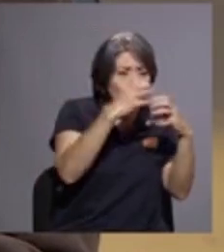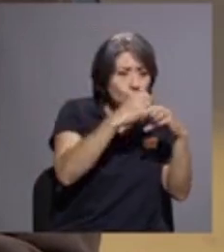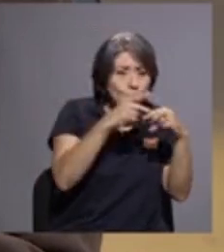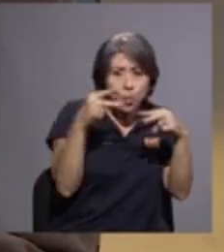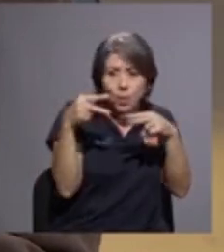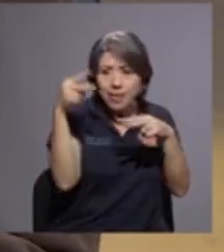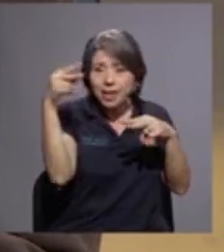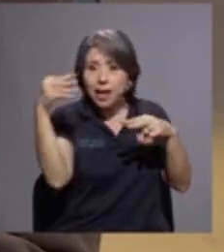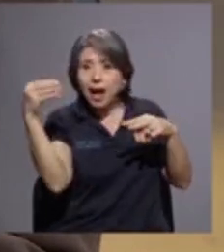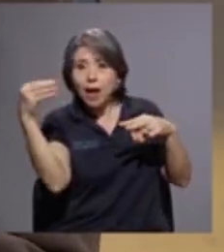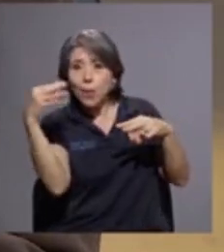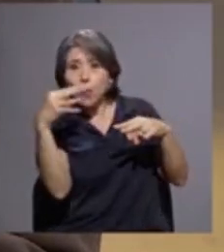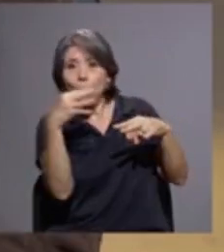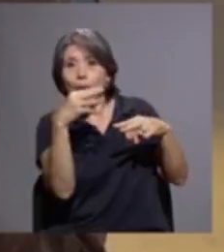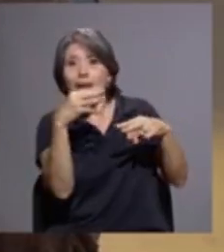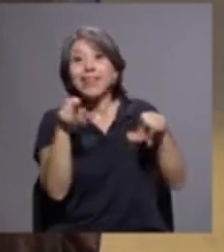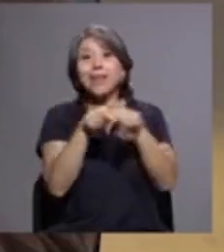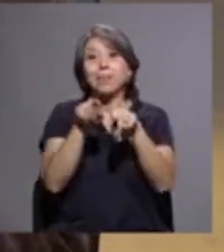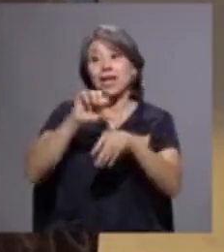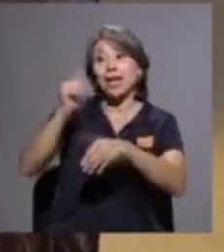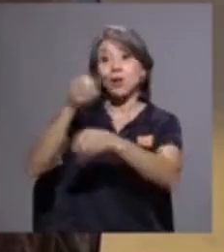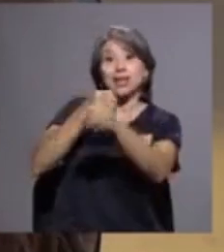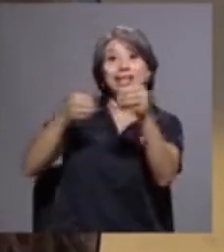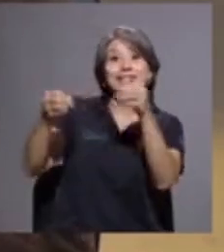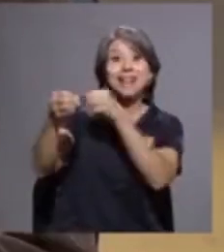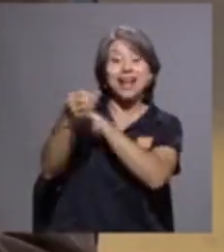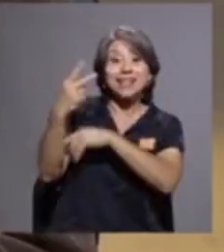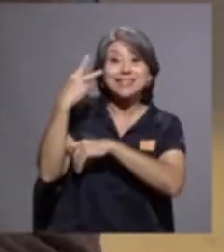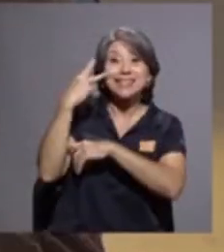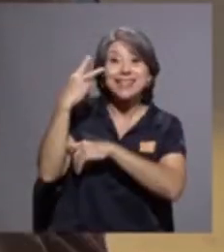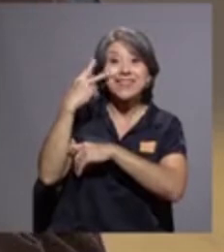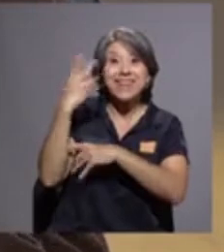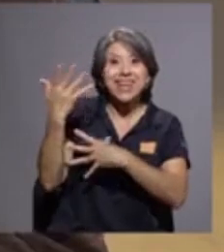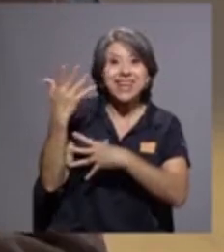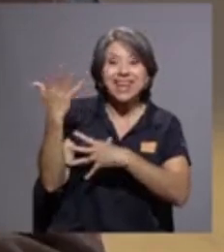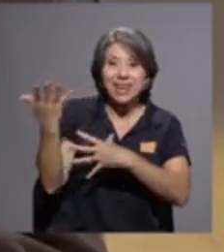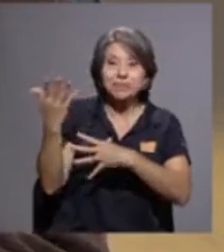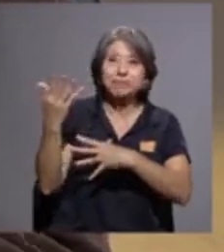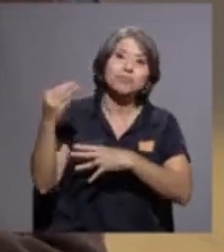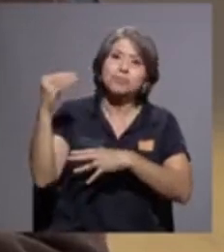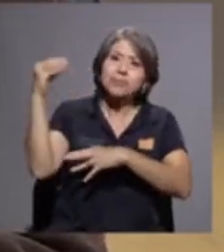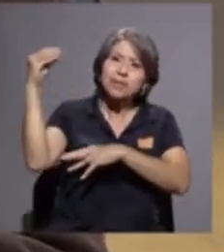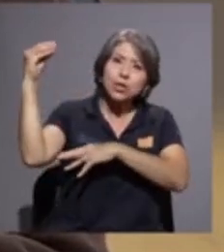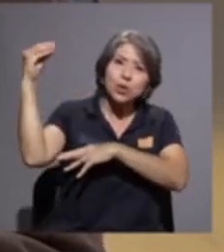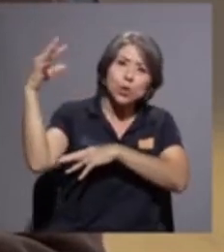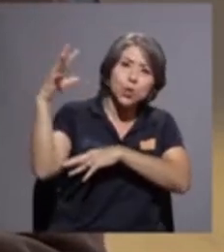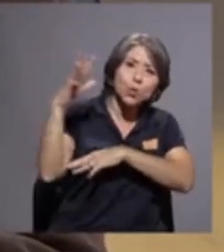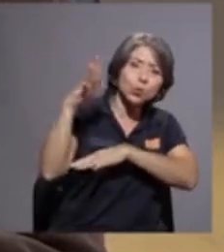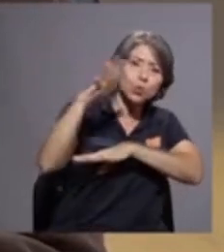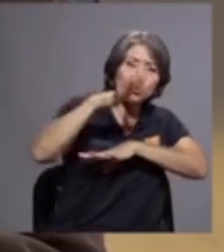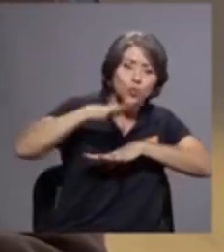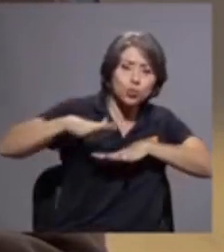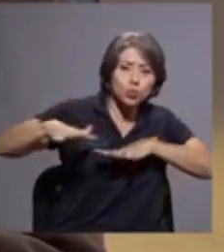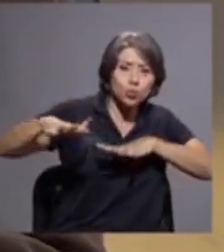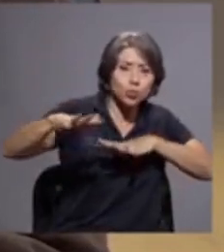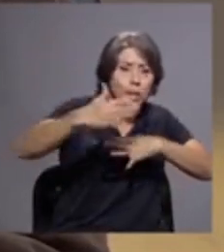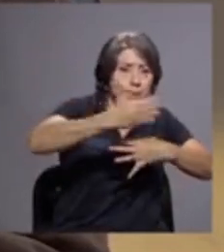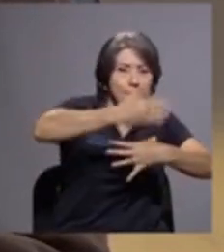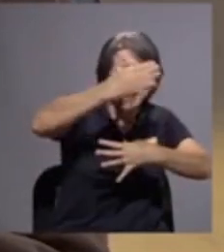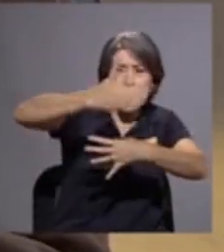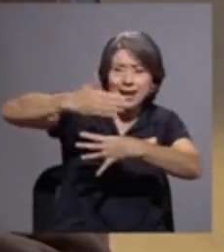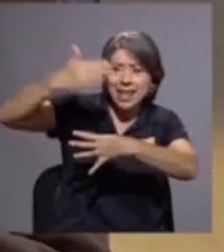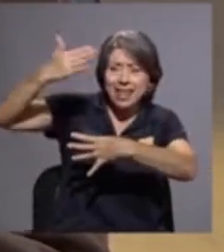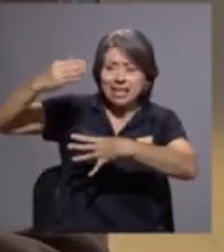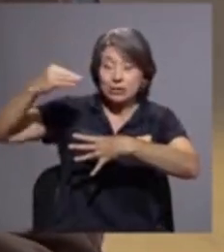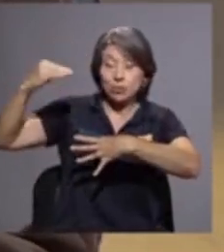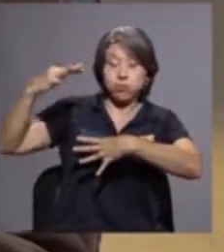están acuarelas donde se ve la luz que ataca las paredes y las tapias de algunos paisajes con